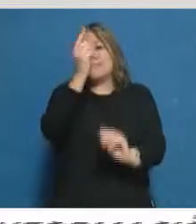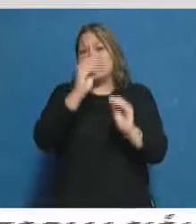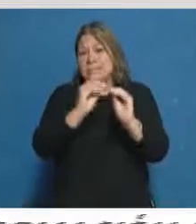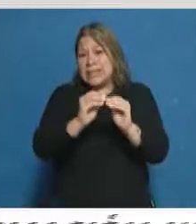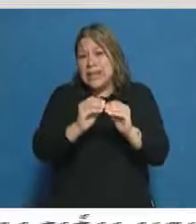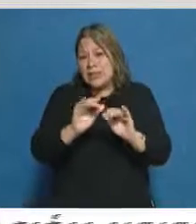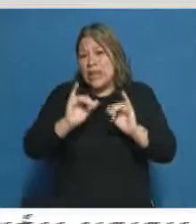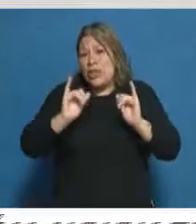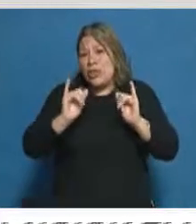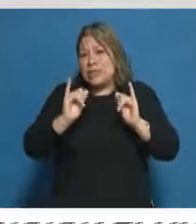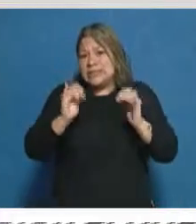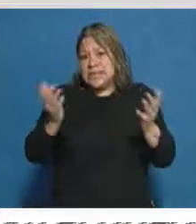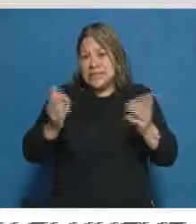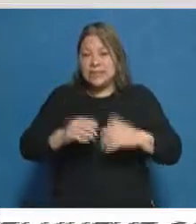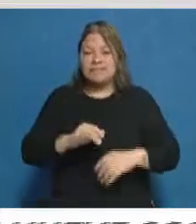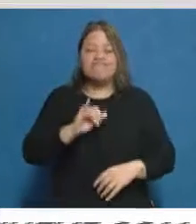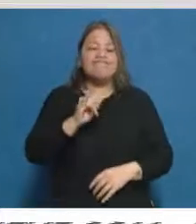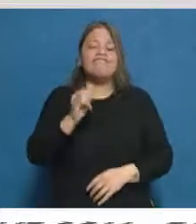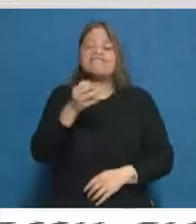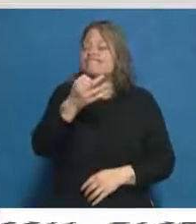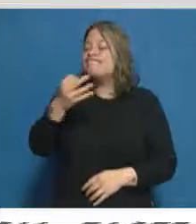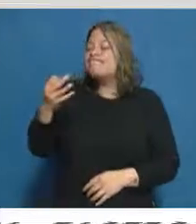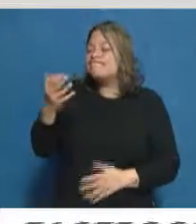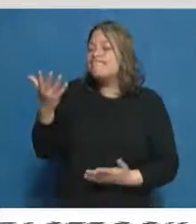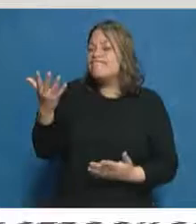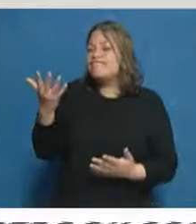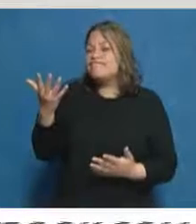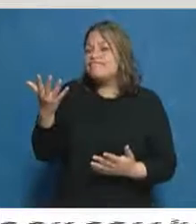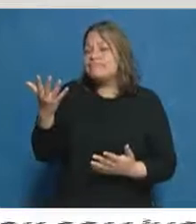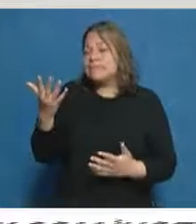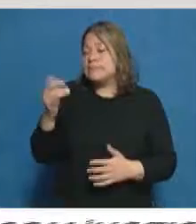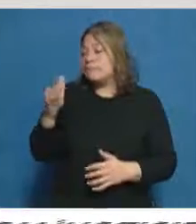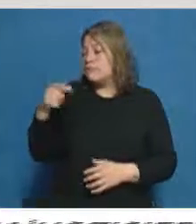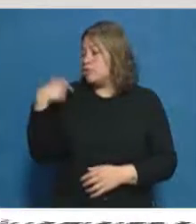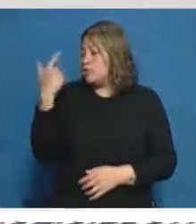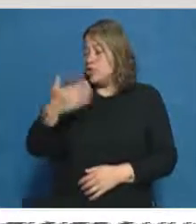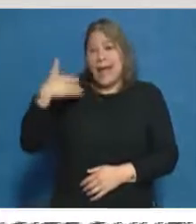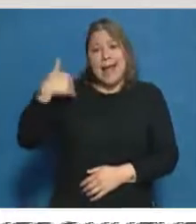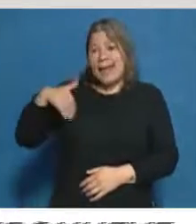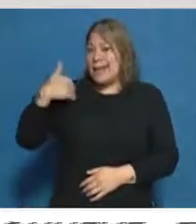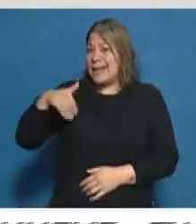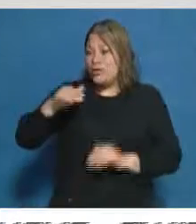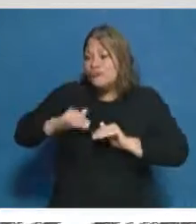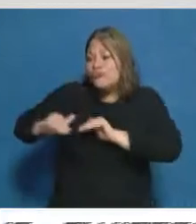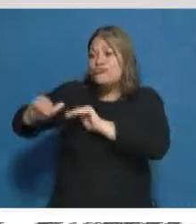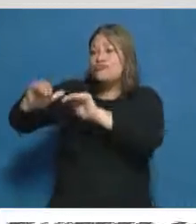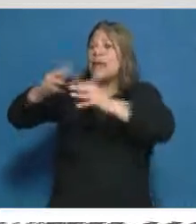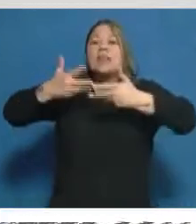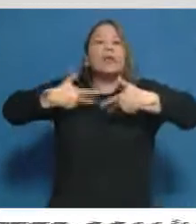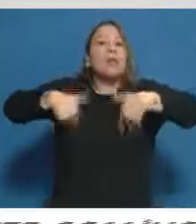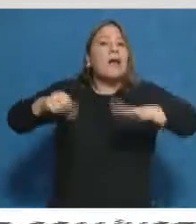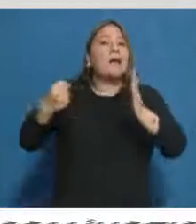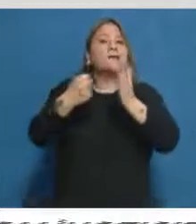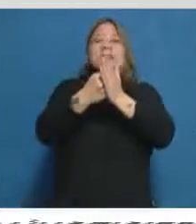muerte en los adolescentes, en los jóvenes. Exactamente. Es un flagelo que los argentinos hemos naturalizado,